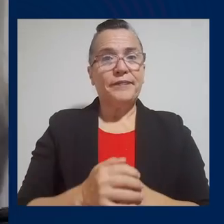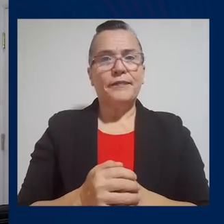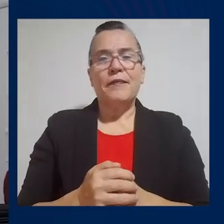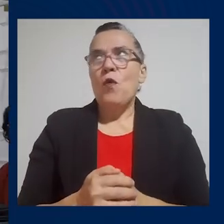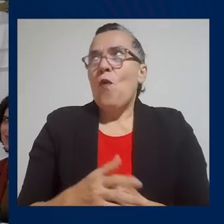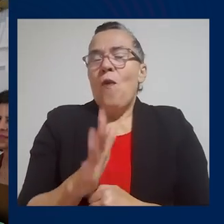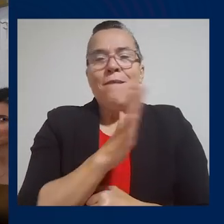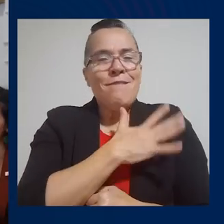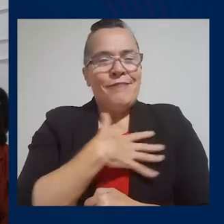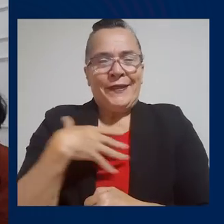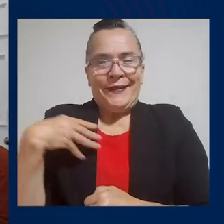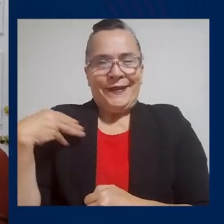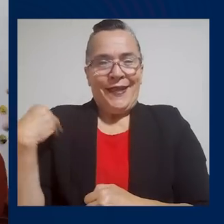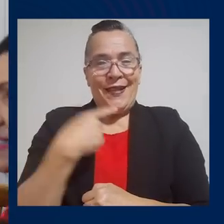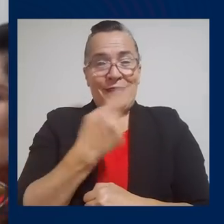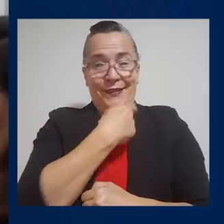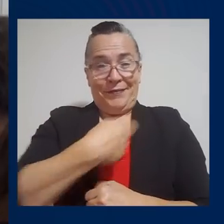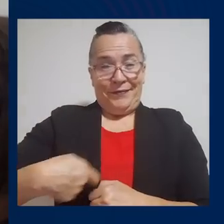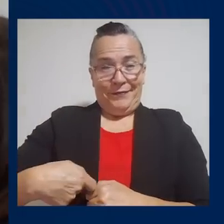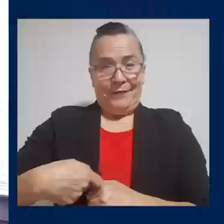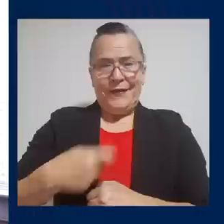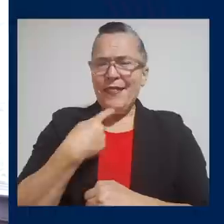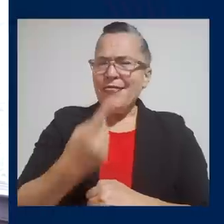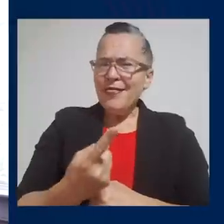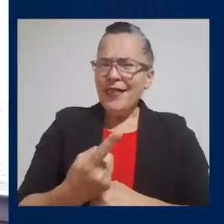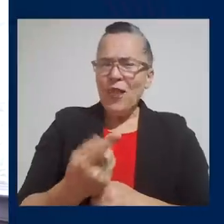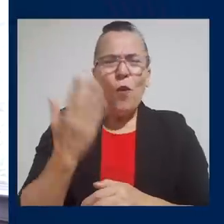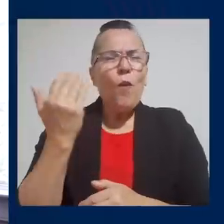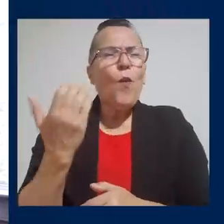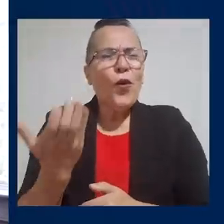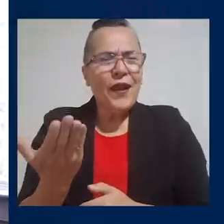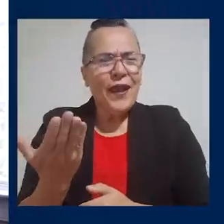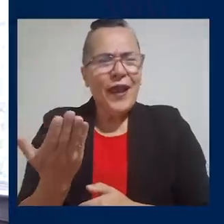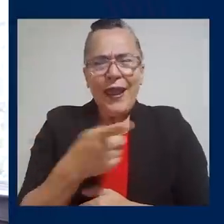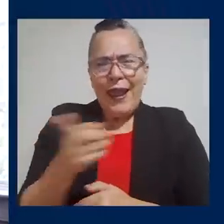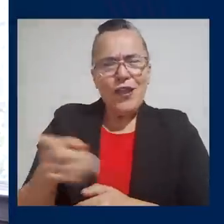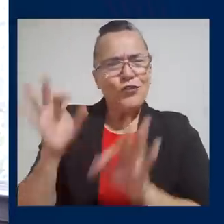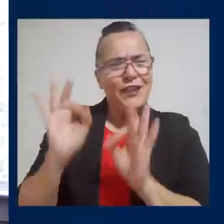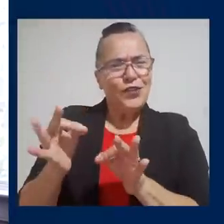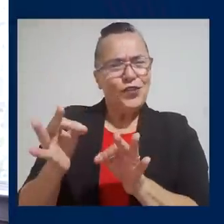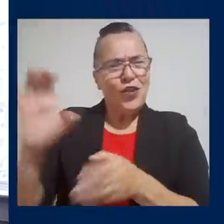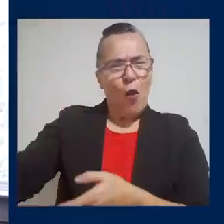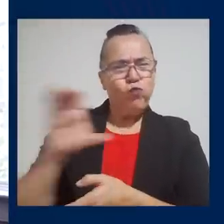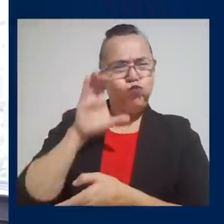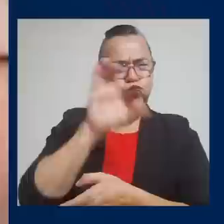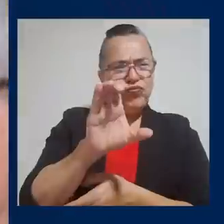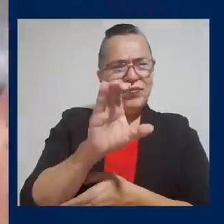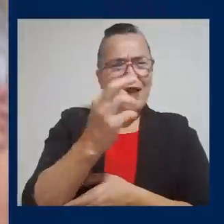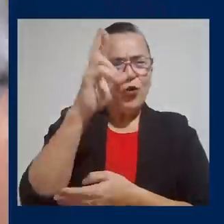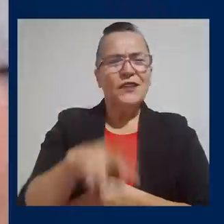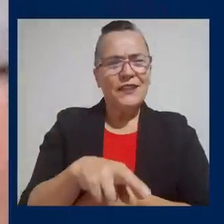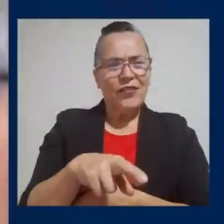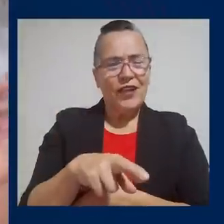Y me encanta que Don Bruce haya dicho qué fue lo que nos llevó a tomar esta decisión.